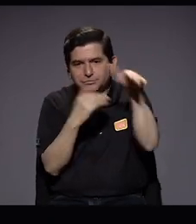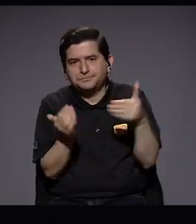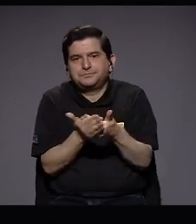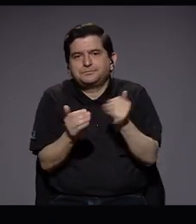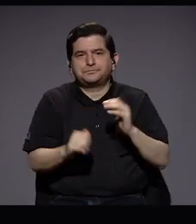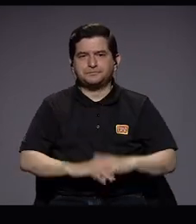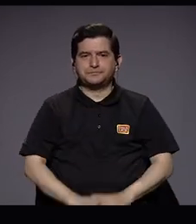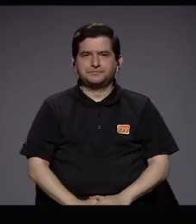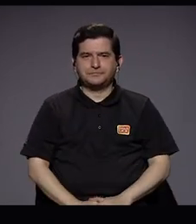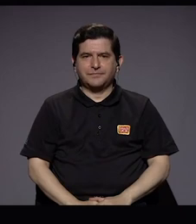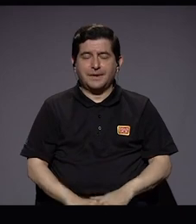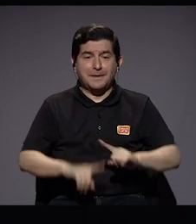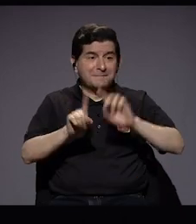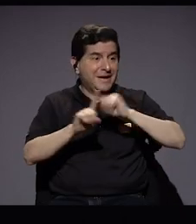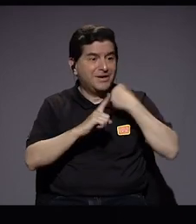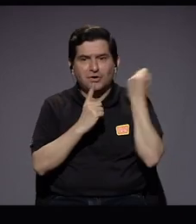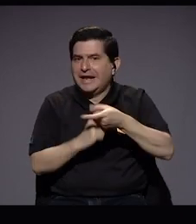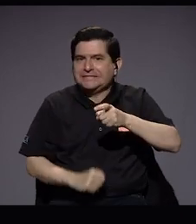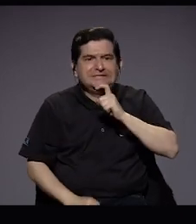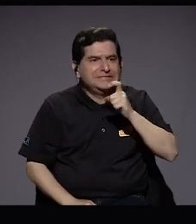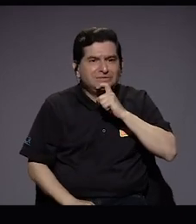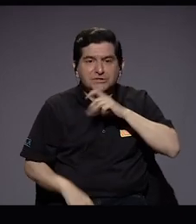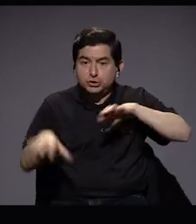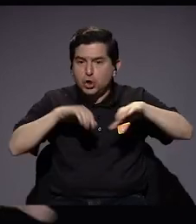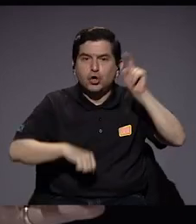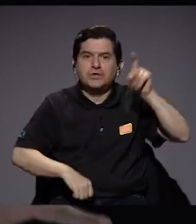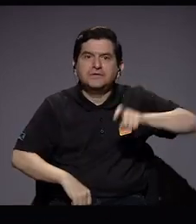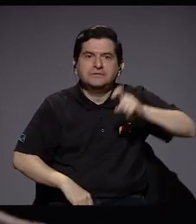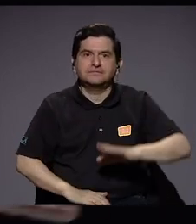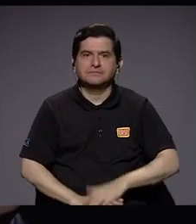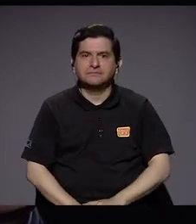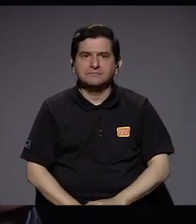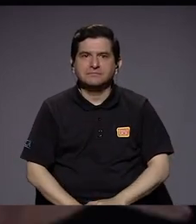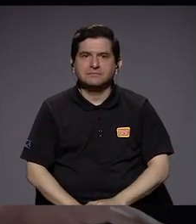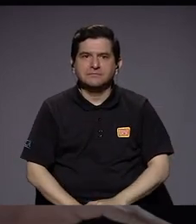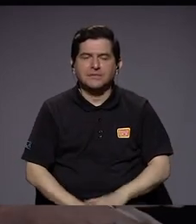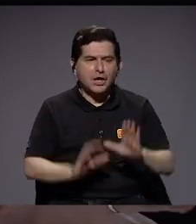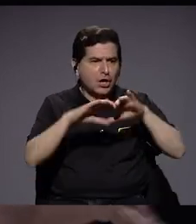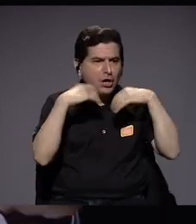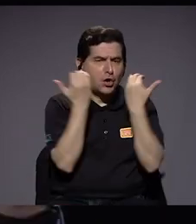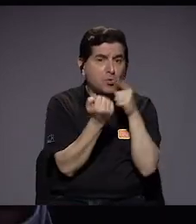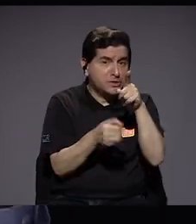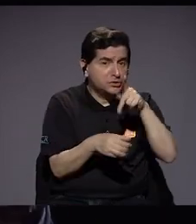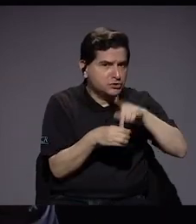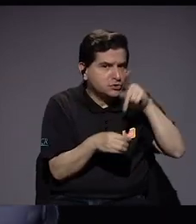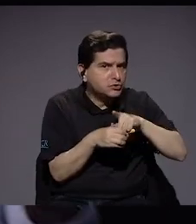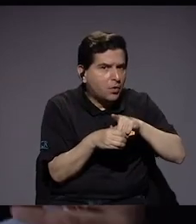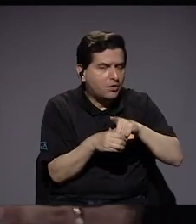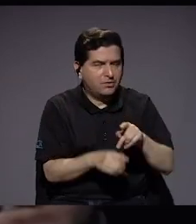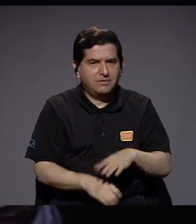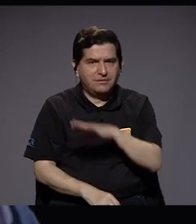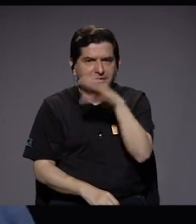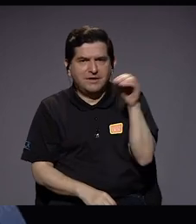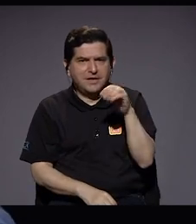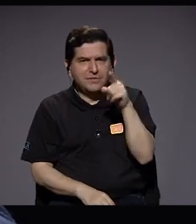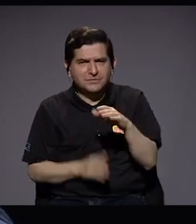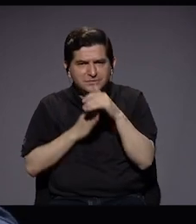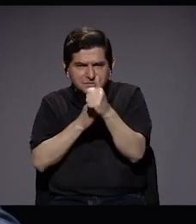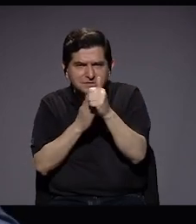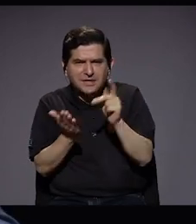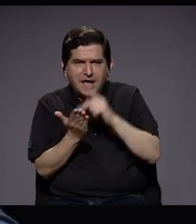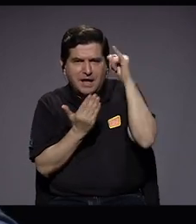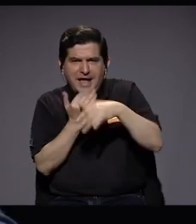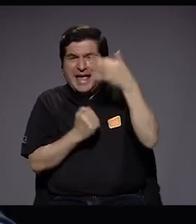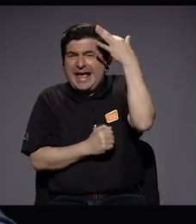y diputadas. El rancho arde y necesitamos acciones. ¿Cuáles de esas comisiones en las que usted participa y en las que ha venido